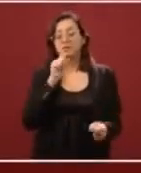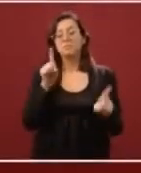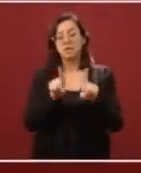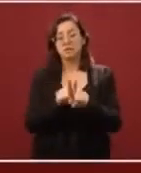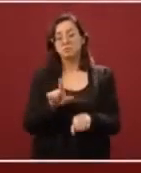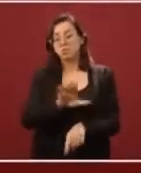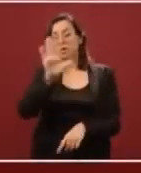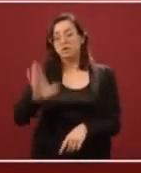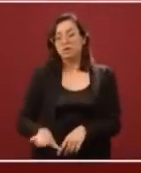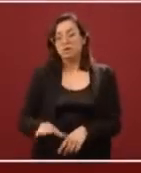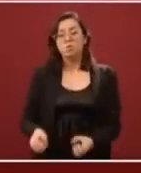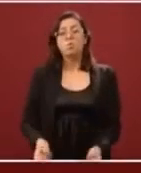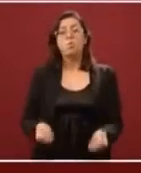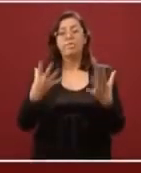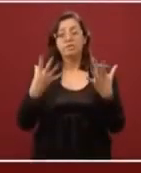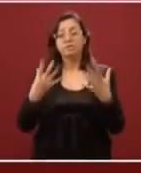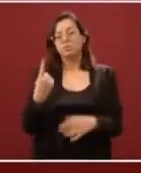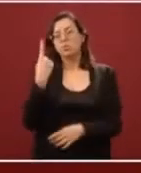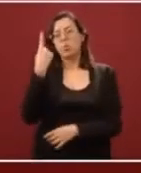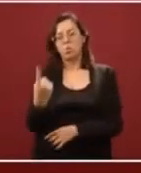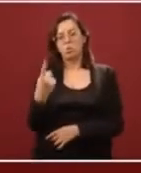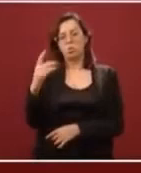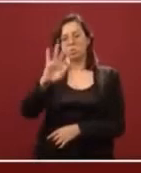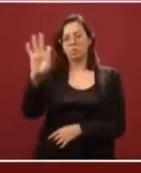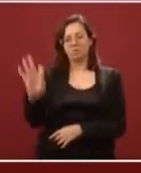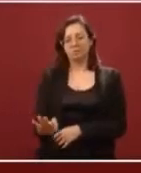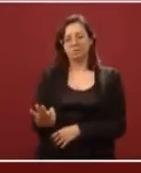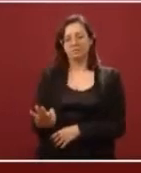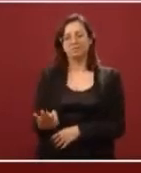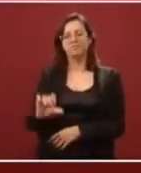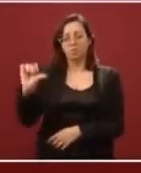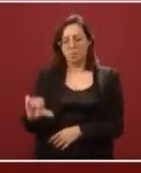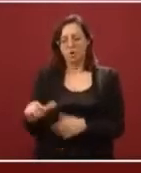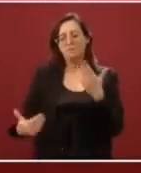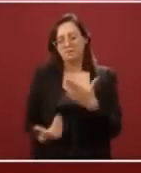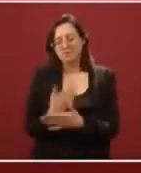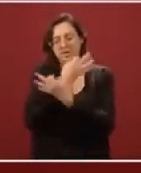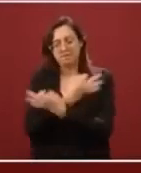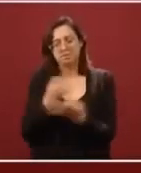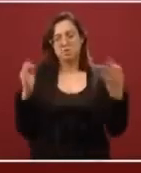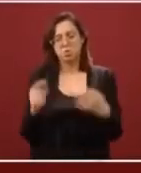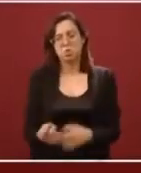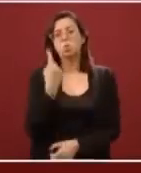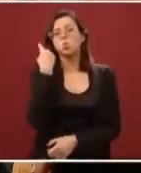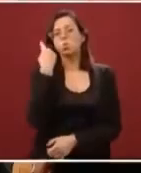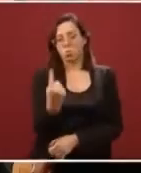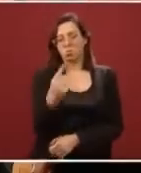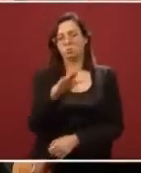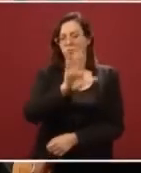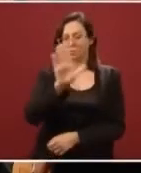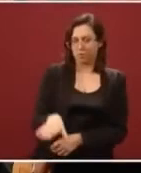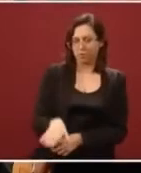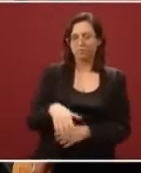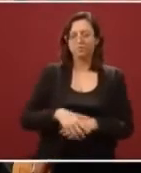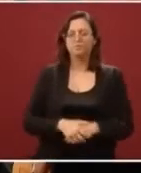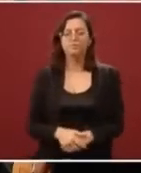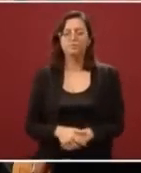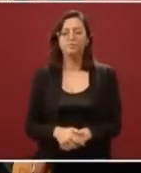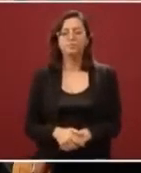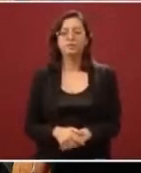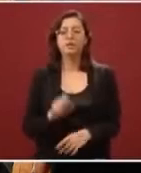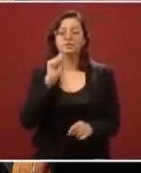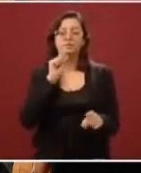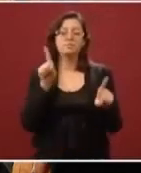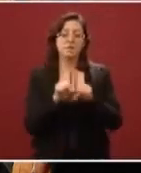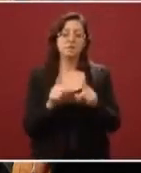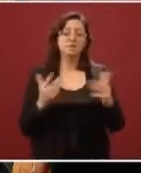con un 1 por ciento, que fue la que se notificó, se dio a conocer esta mañana, y bueno, tenemos también una proporción ahí